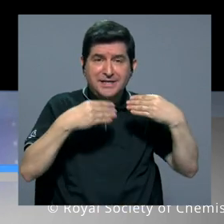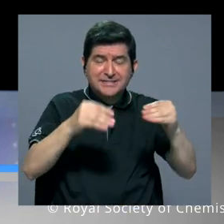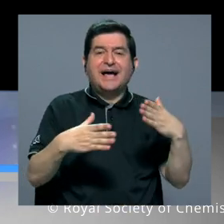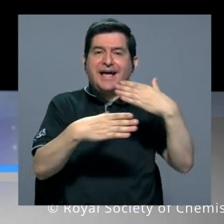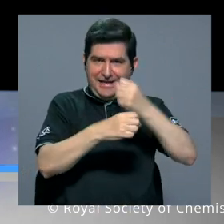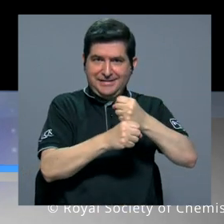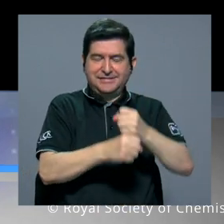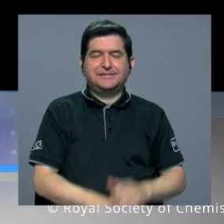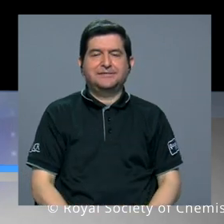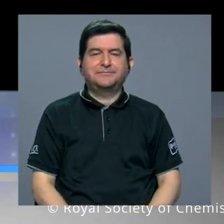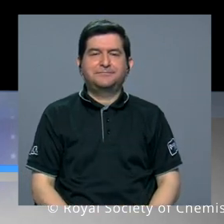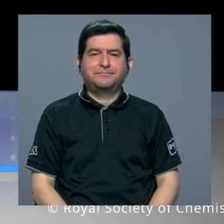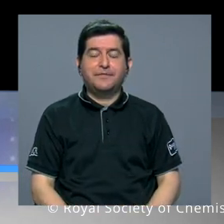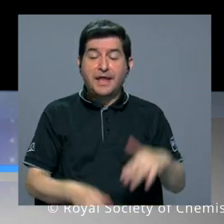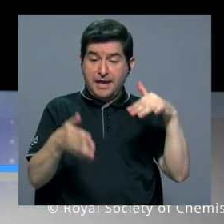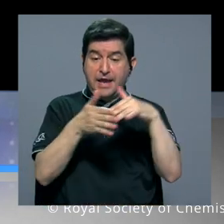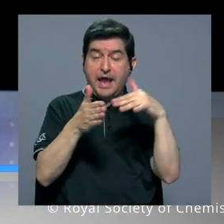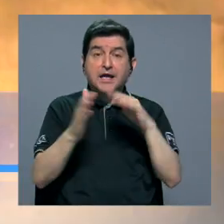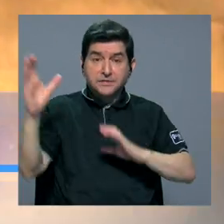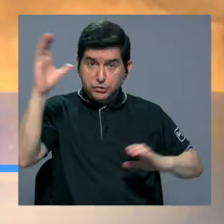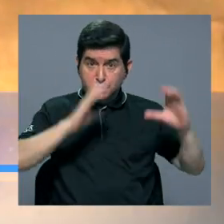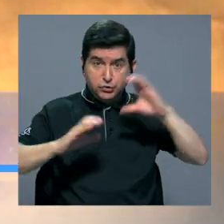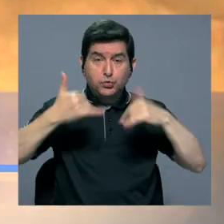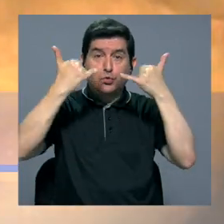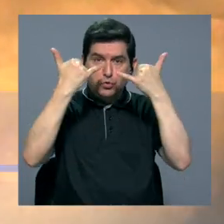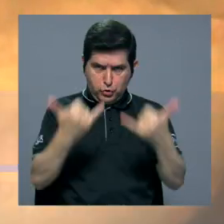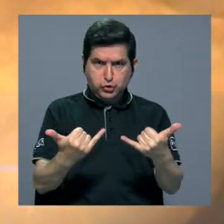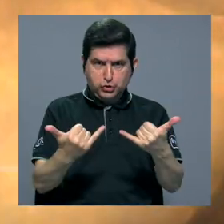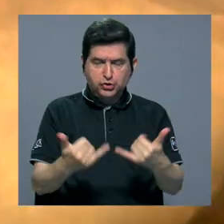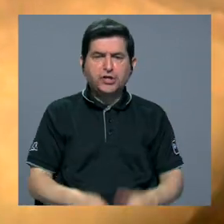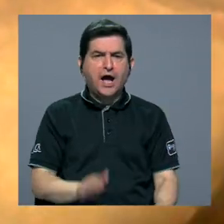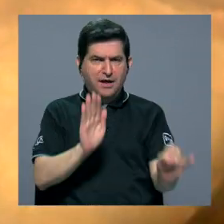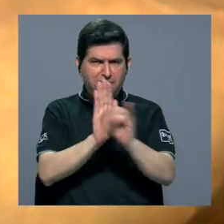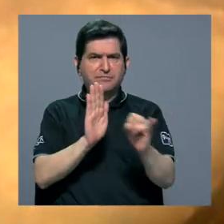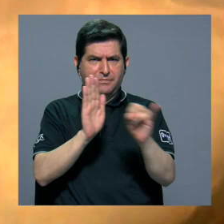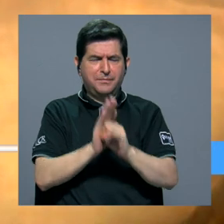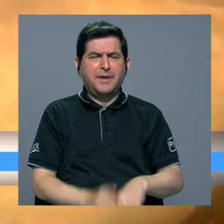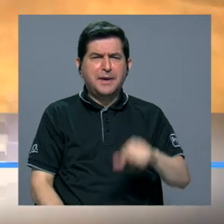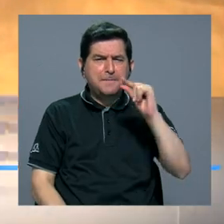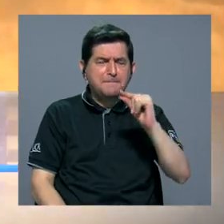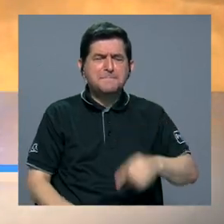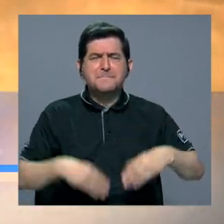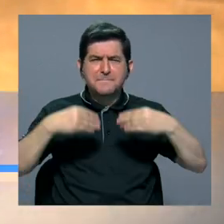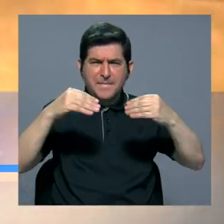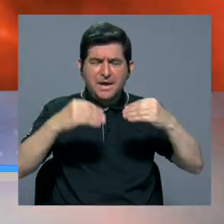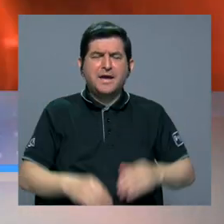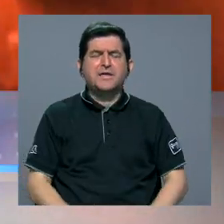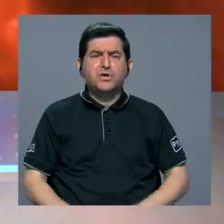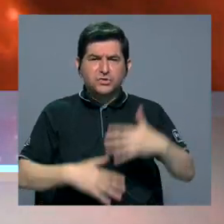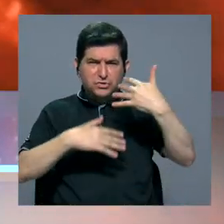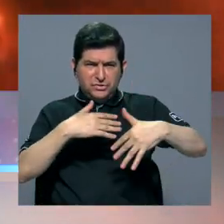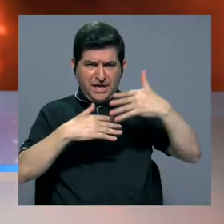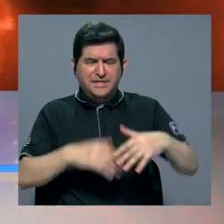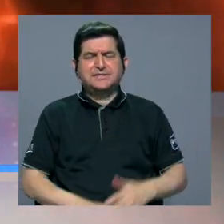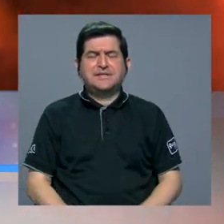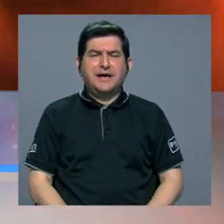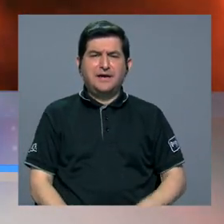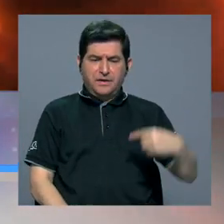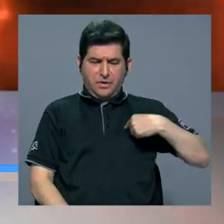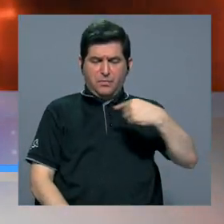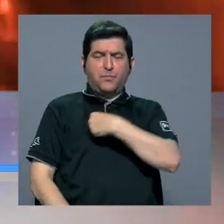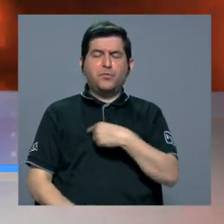está hecha. Incluso hay estudios científicos que ya han identificado microplásticos en la sangre, en los tejidos